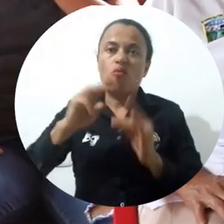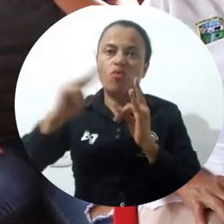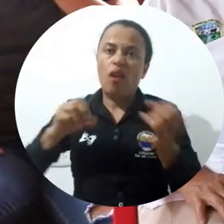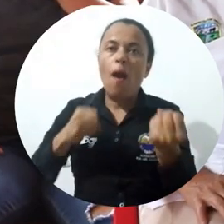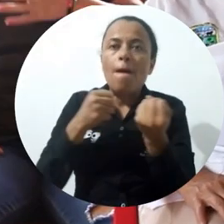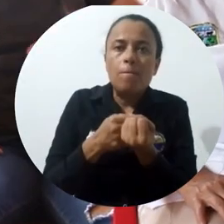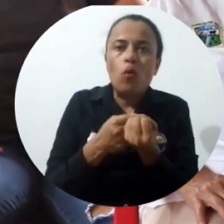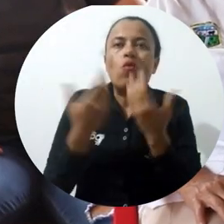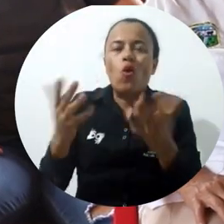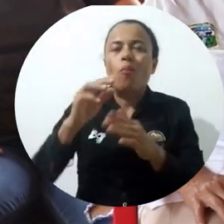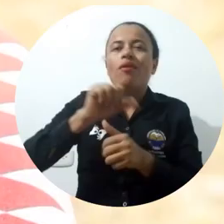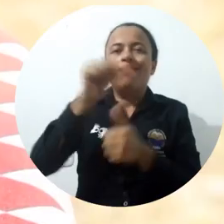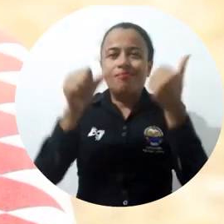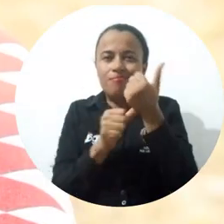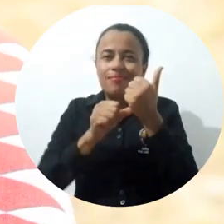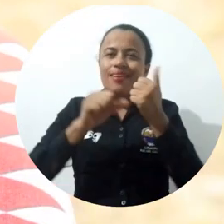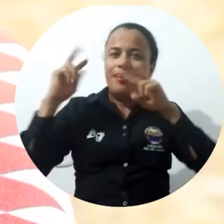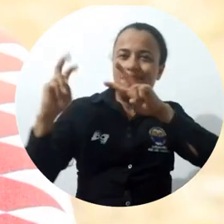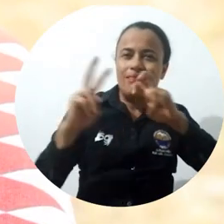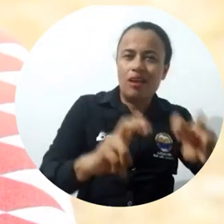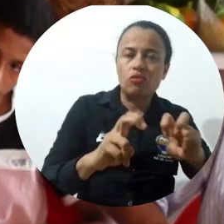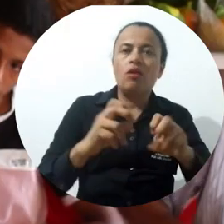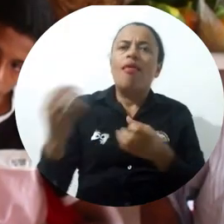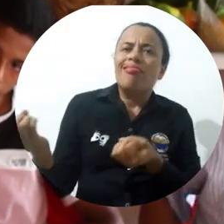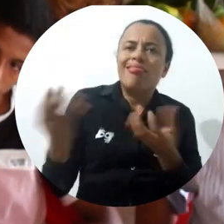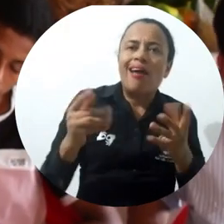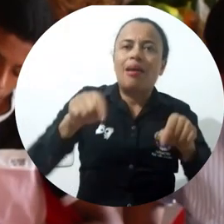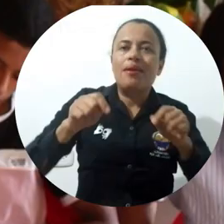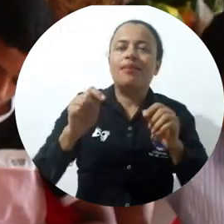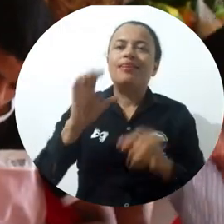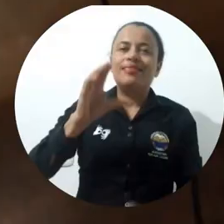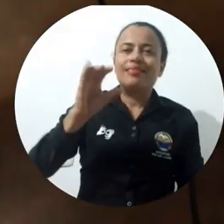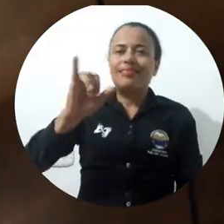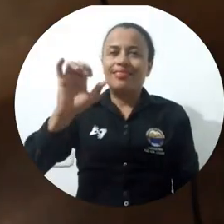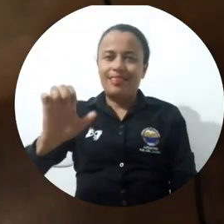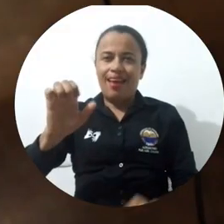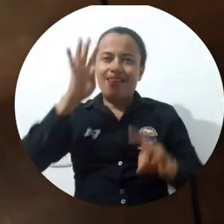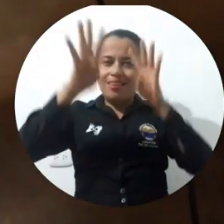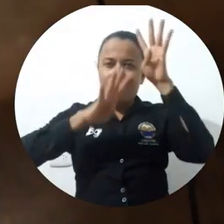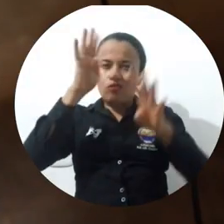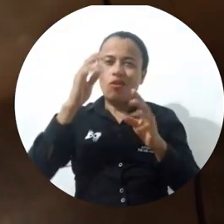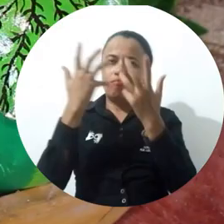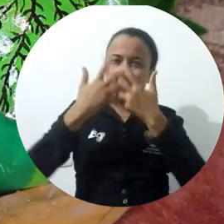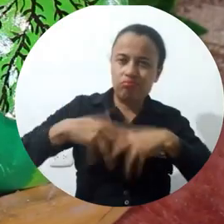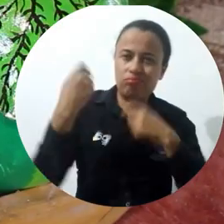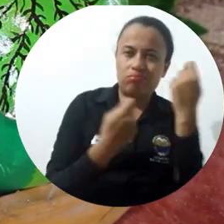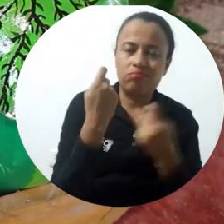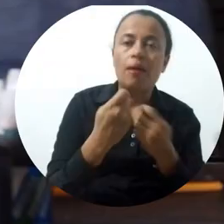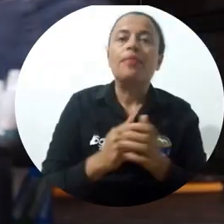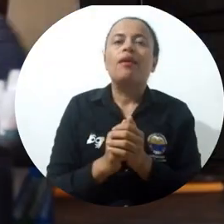Universidad de Magdalena a través de la Vicerrectoría de Investigación y Beneficios desde el Centro de Innovación y Emprendimiento como Capital Semilla,